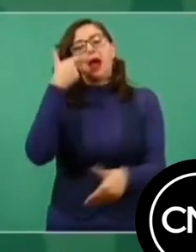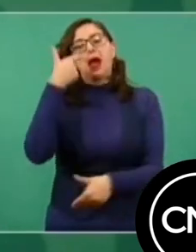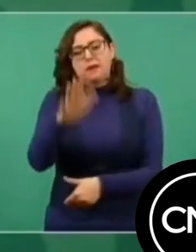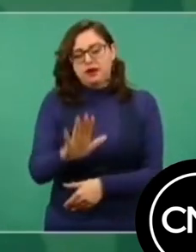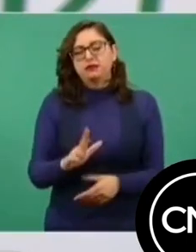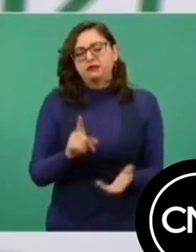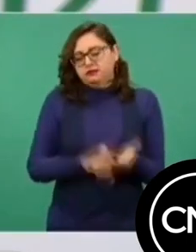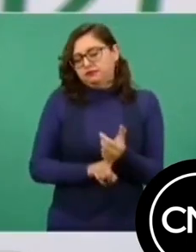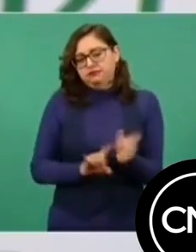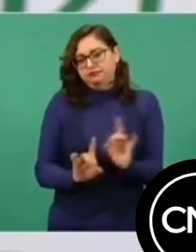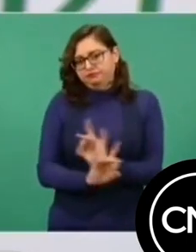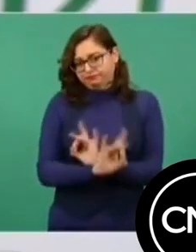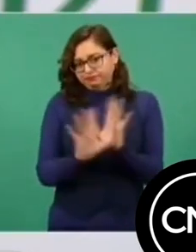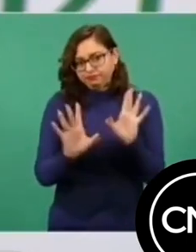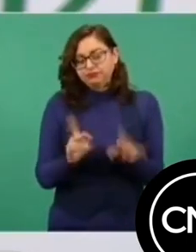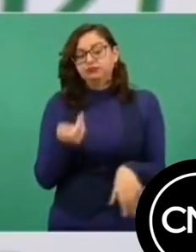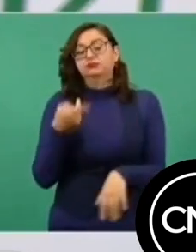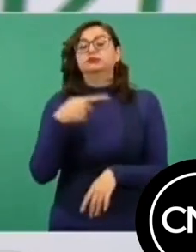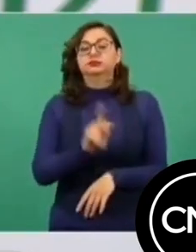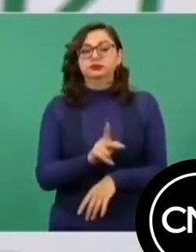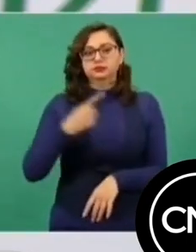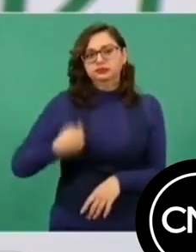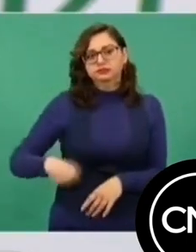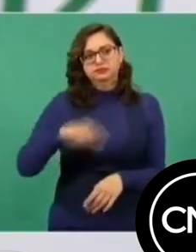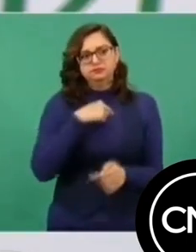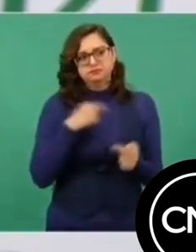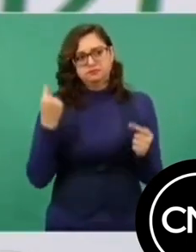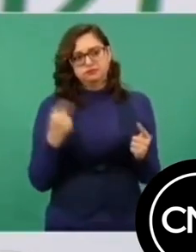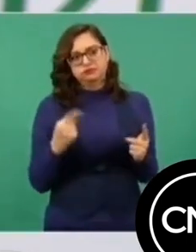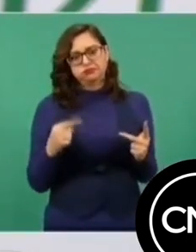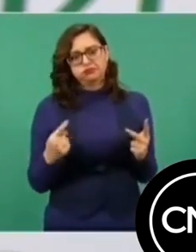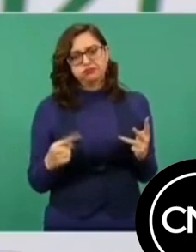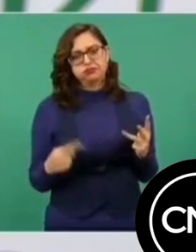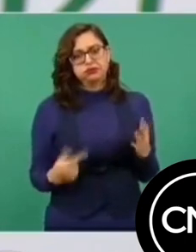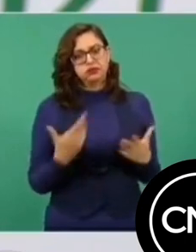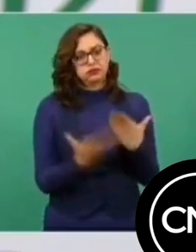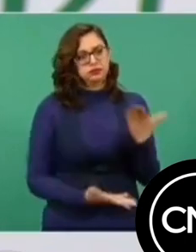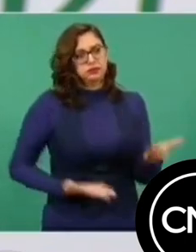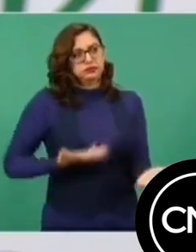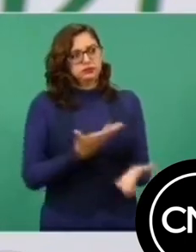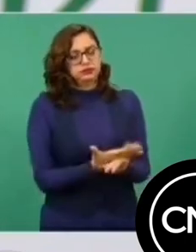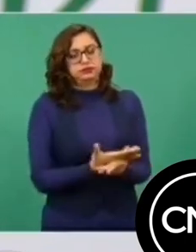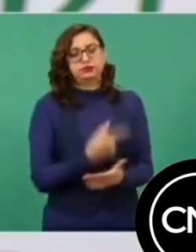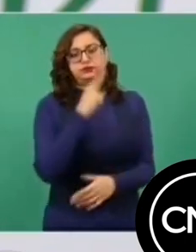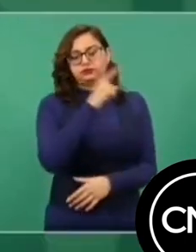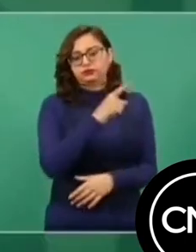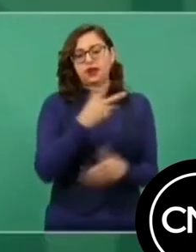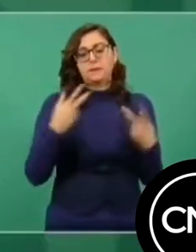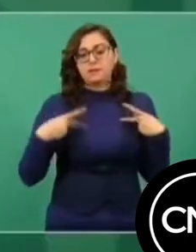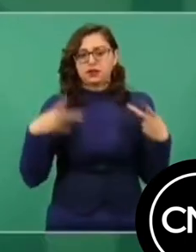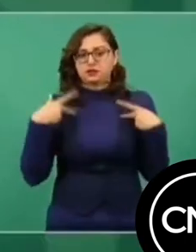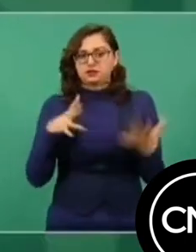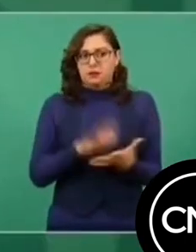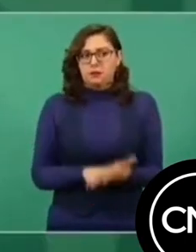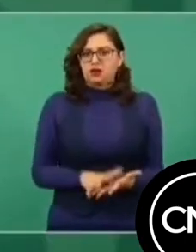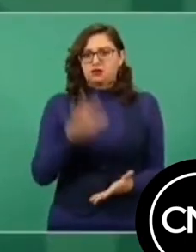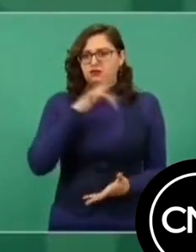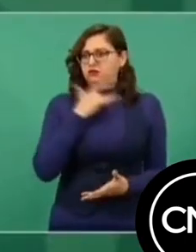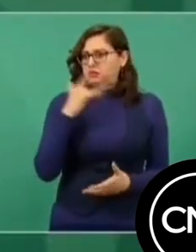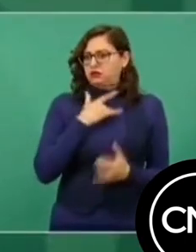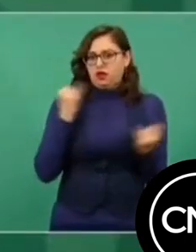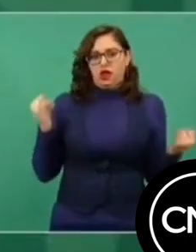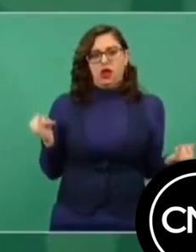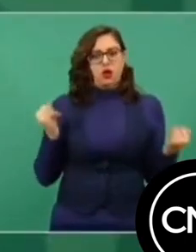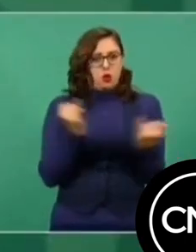presentando son argumentos que yo creo que tienen, sin lugar a dudas, la simpatía de la mayoría de la población por lo que